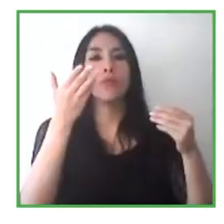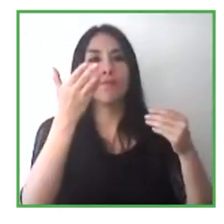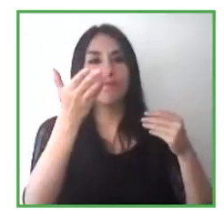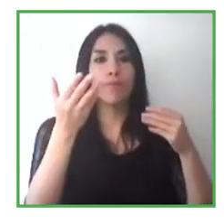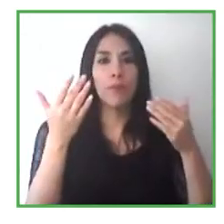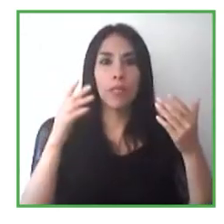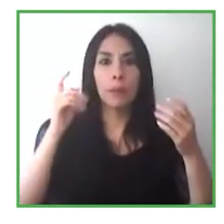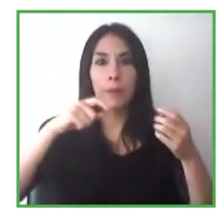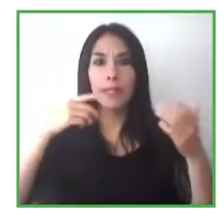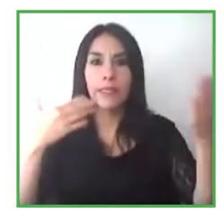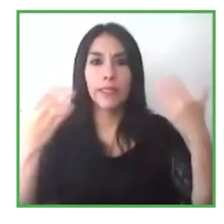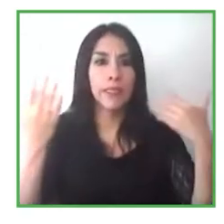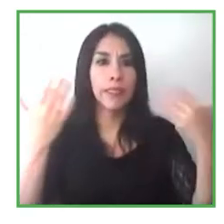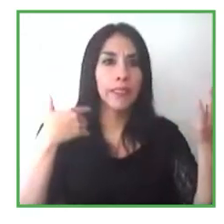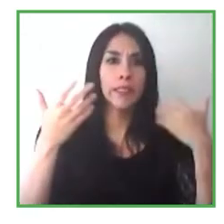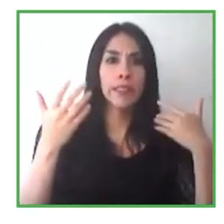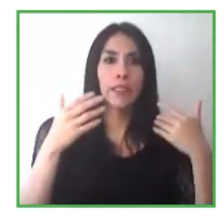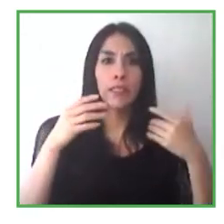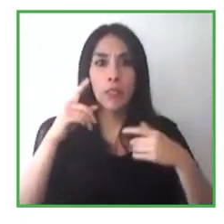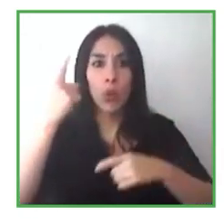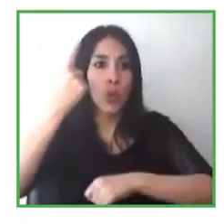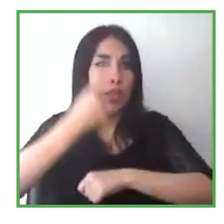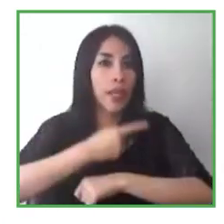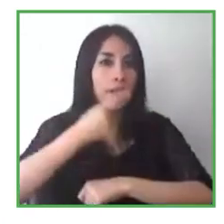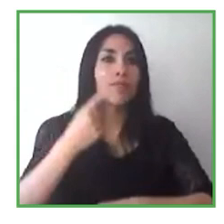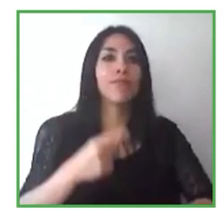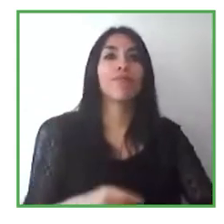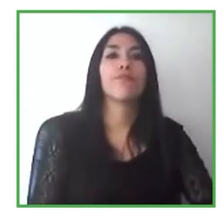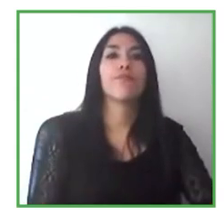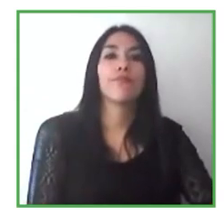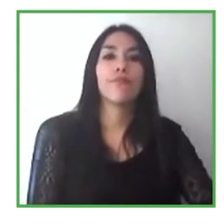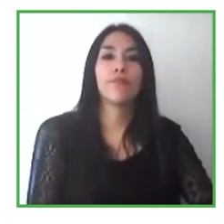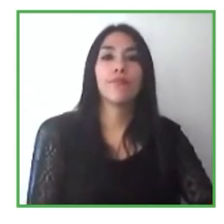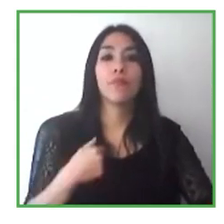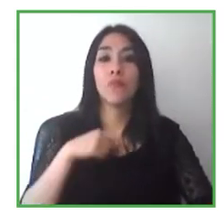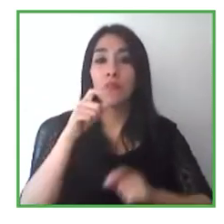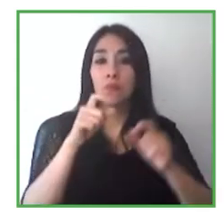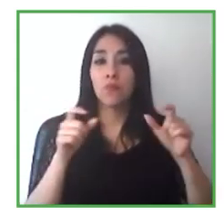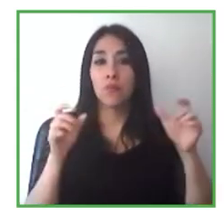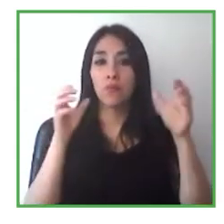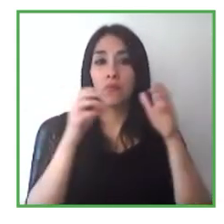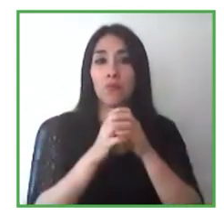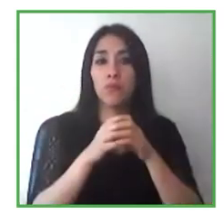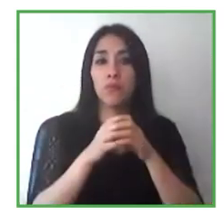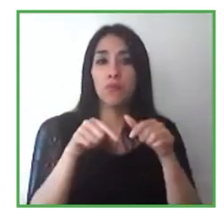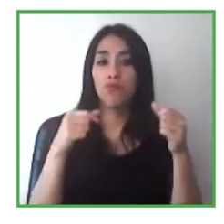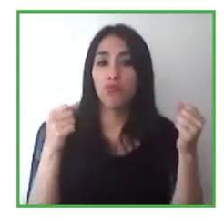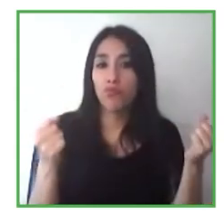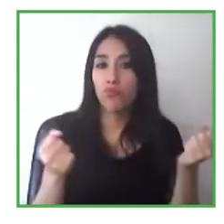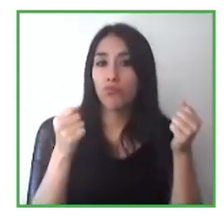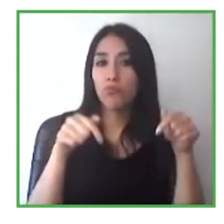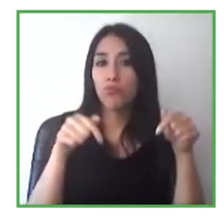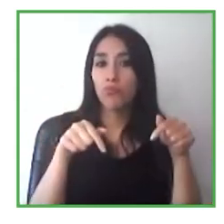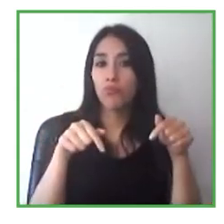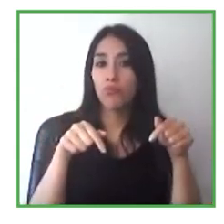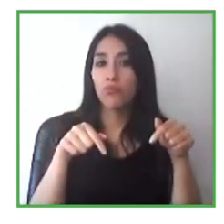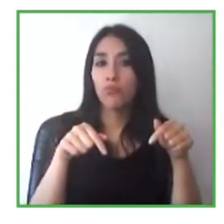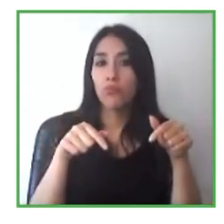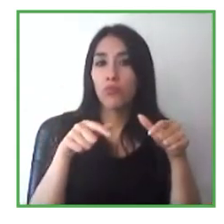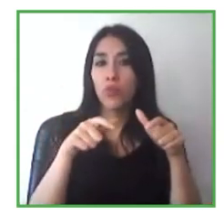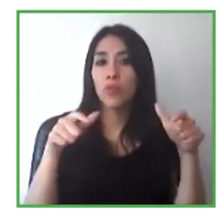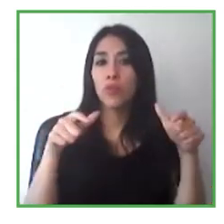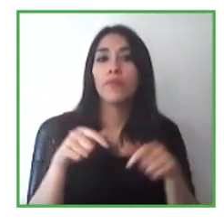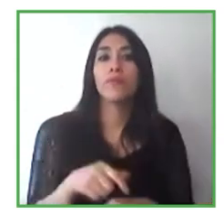a la provisión de talentos, los consultores? Sí, de hecho, trabajamos obviamente con una población especial,